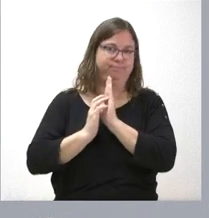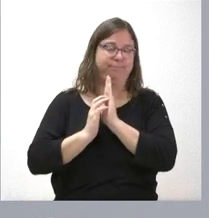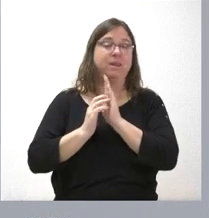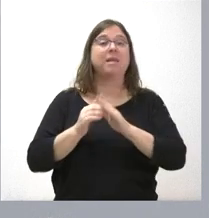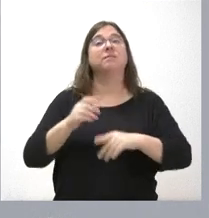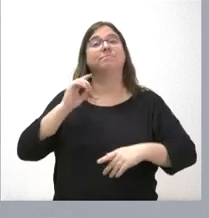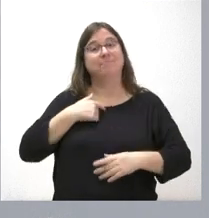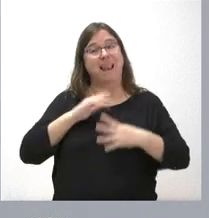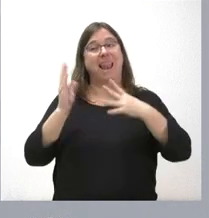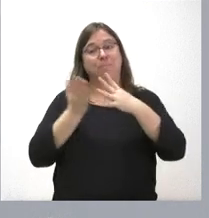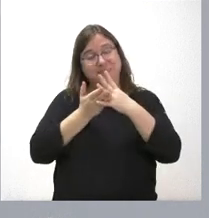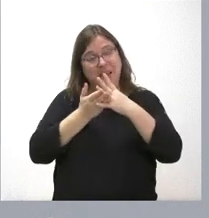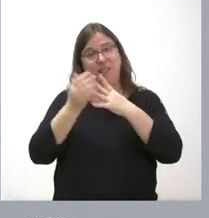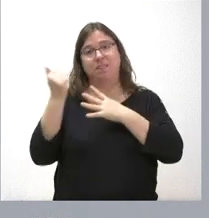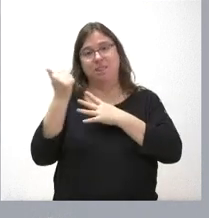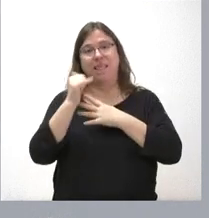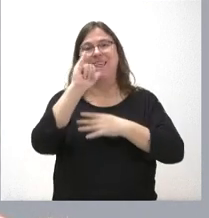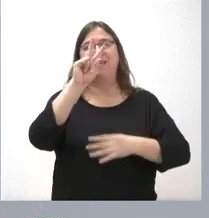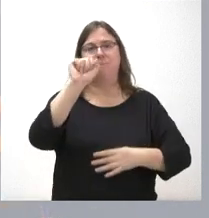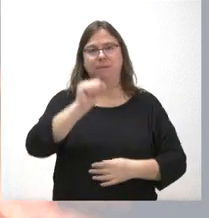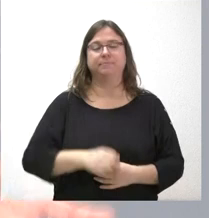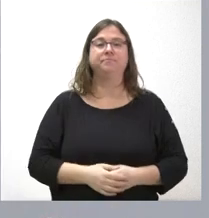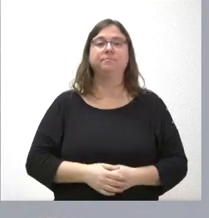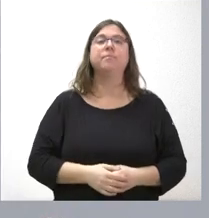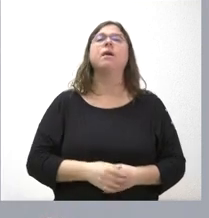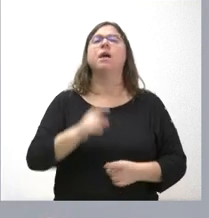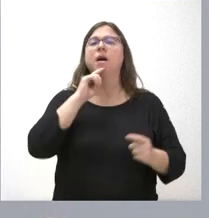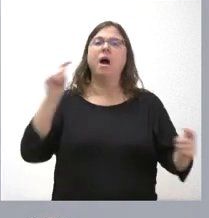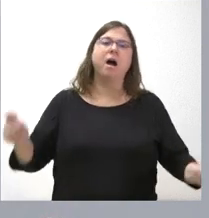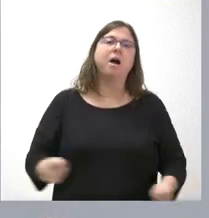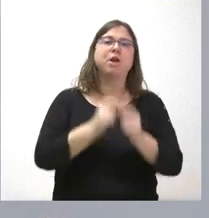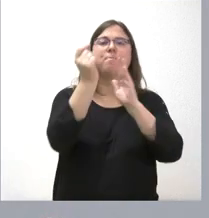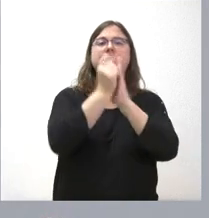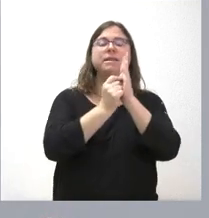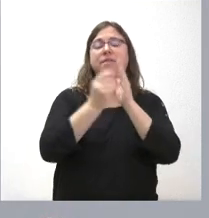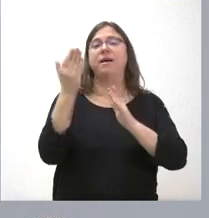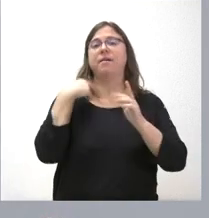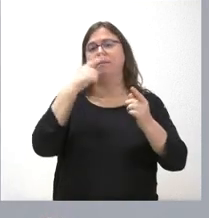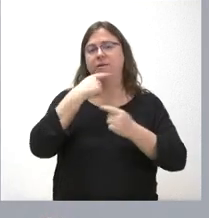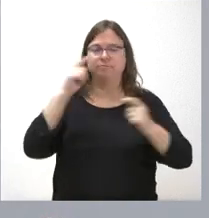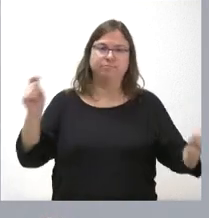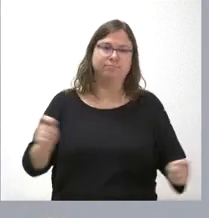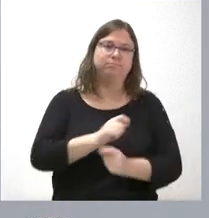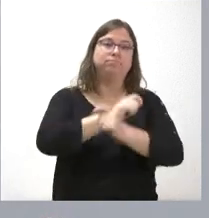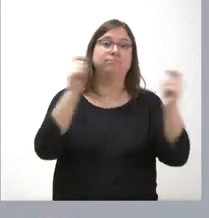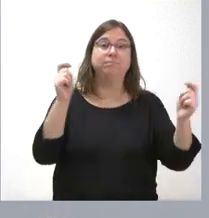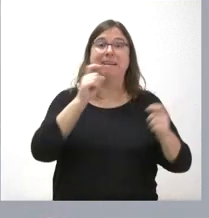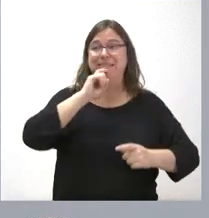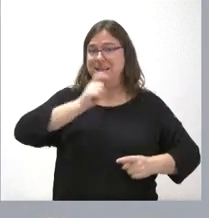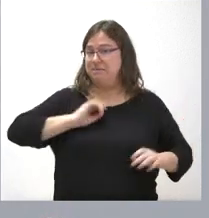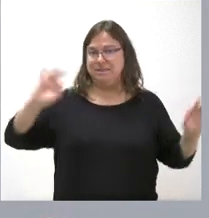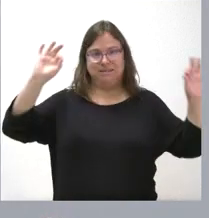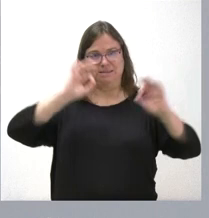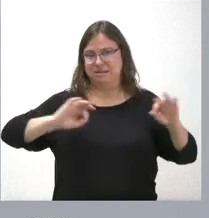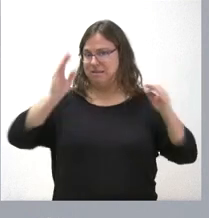es la mitad de la recaudación del IVA. Aunque la medida fue anunciada ayer por el presidente del Gobierno, sin contar con las comunidades